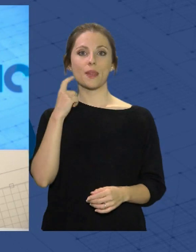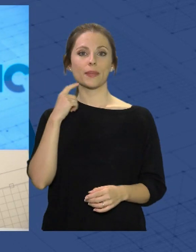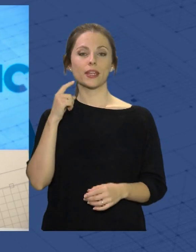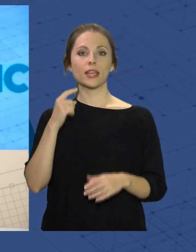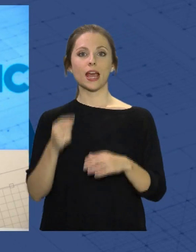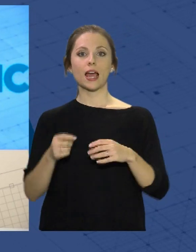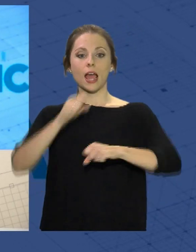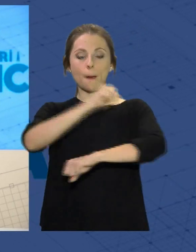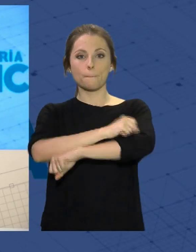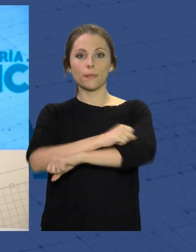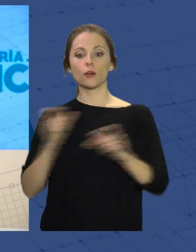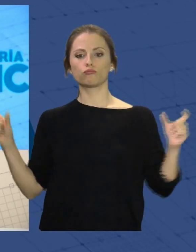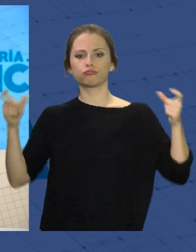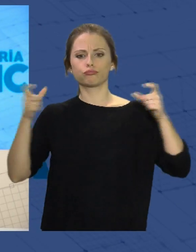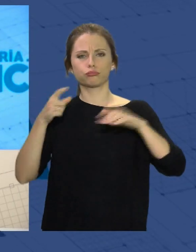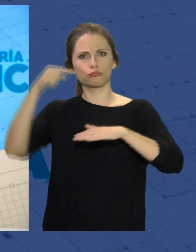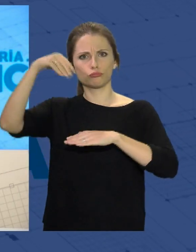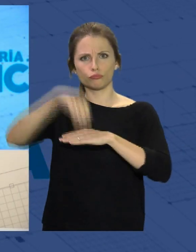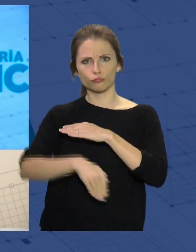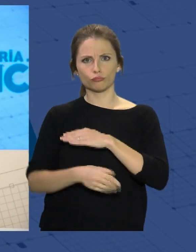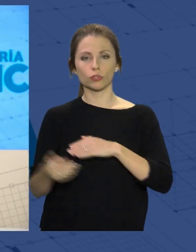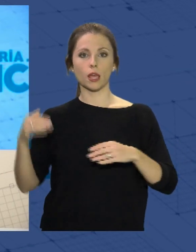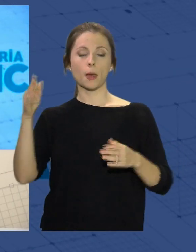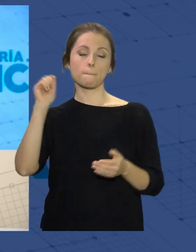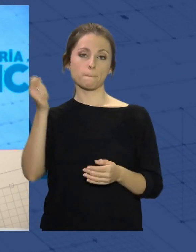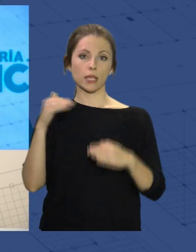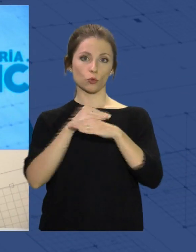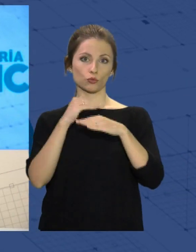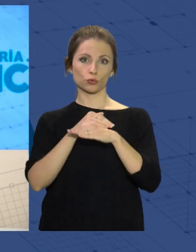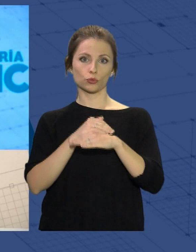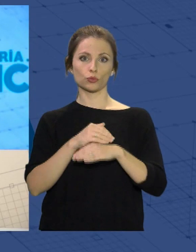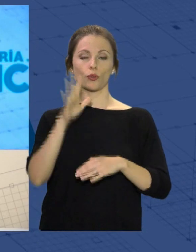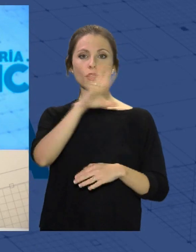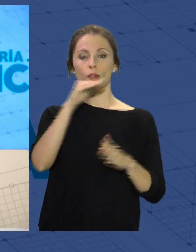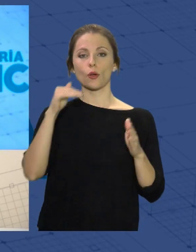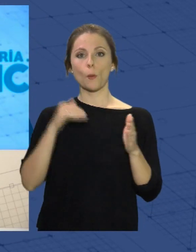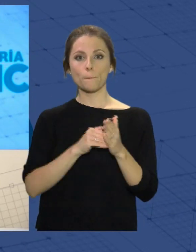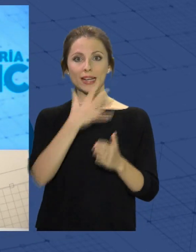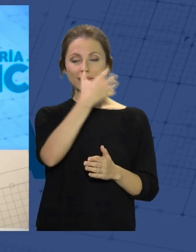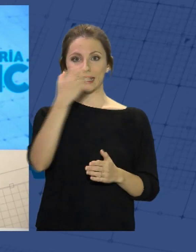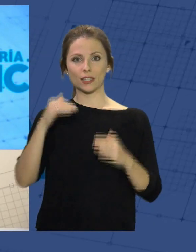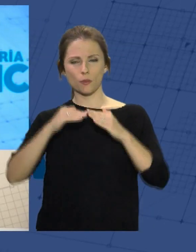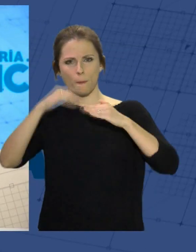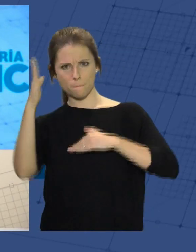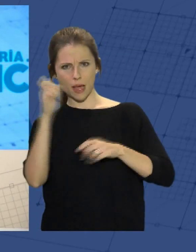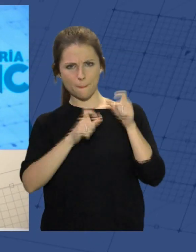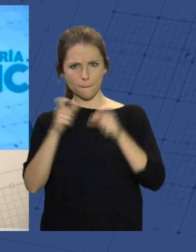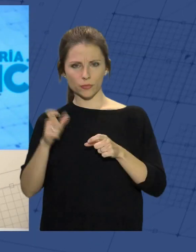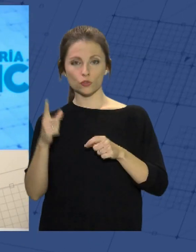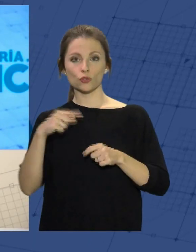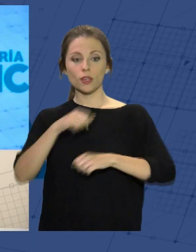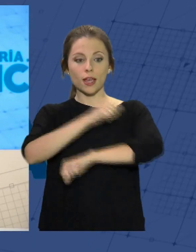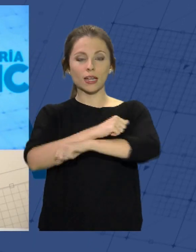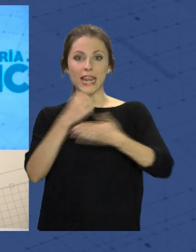desempleo en España durante el mes de octubre. Han sido más de 5.500 los trabajadores que han salido de la lista del